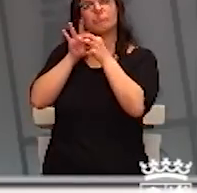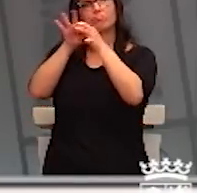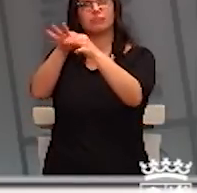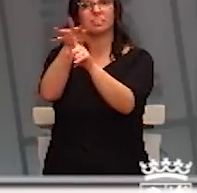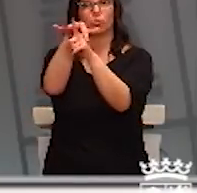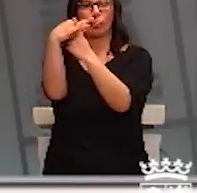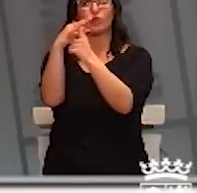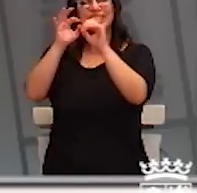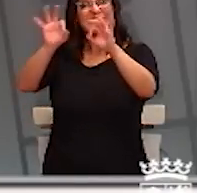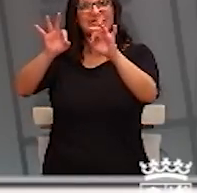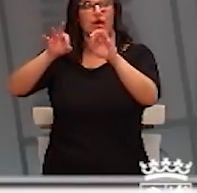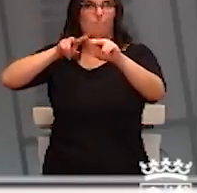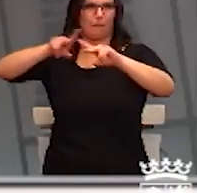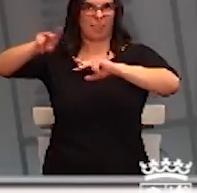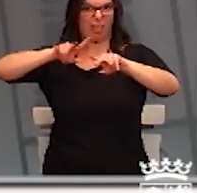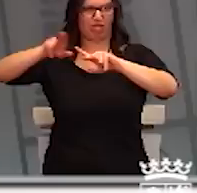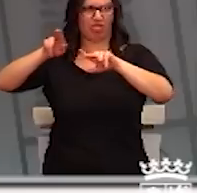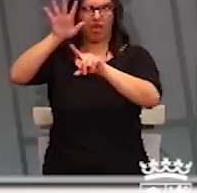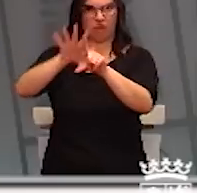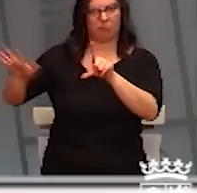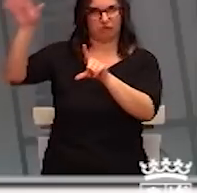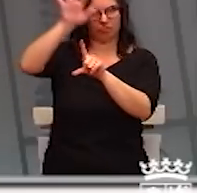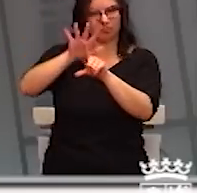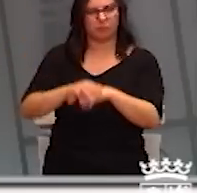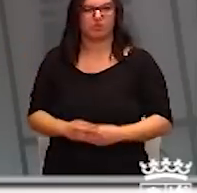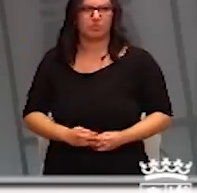situación en Miranda de Évora.